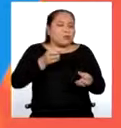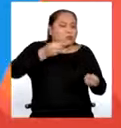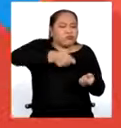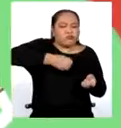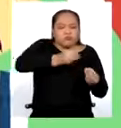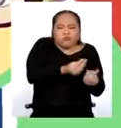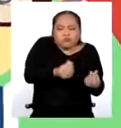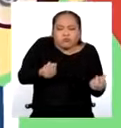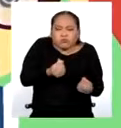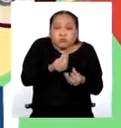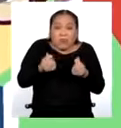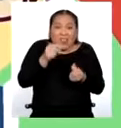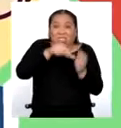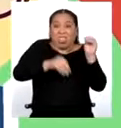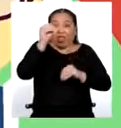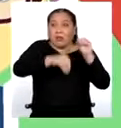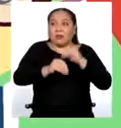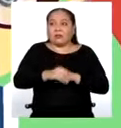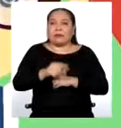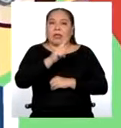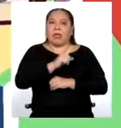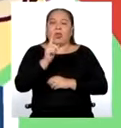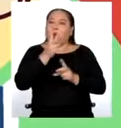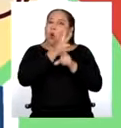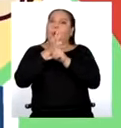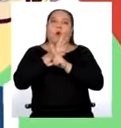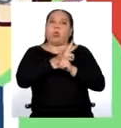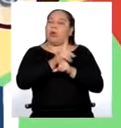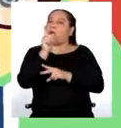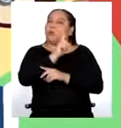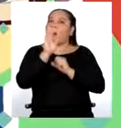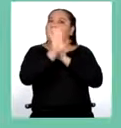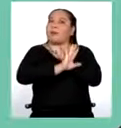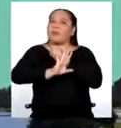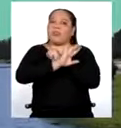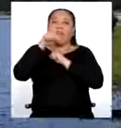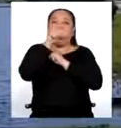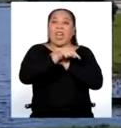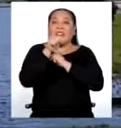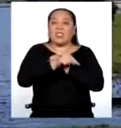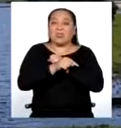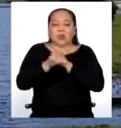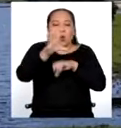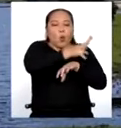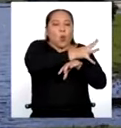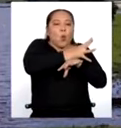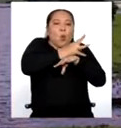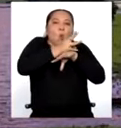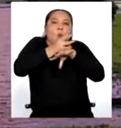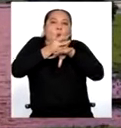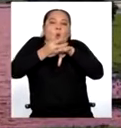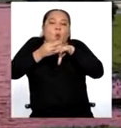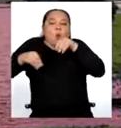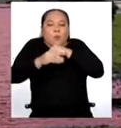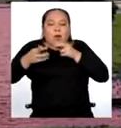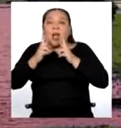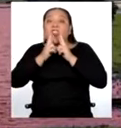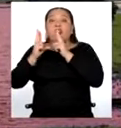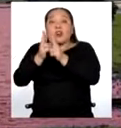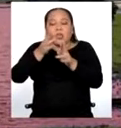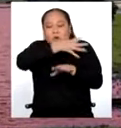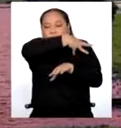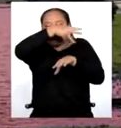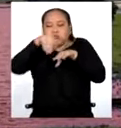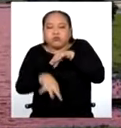plaguicidas. Por un descuido e irresponsabilidad de Hugo, estas sustancias son arrastradas por el agua hacia los ríos o